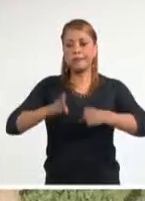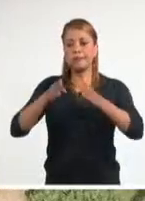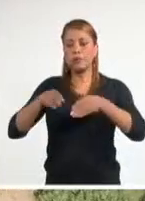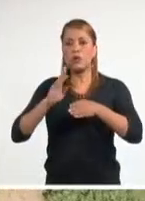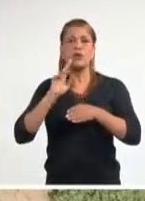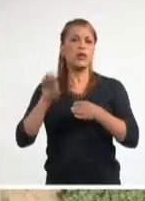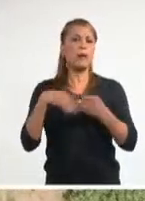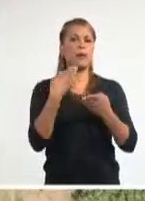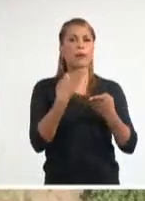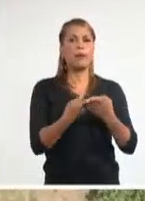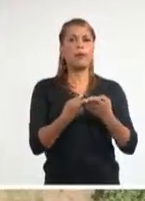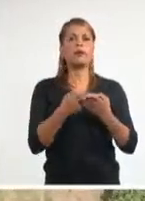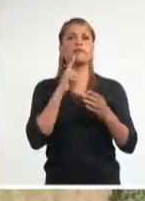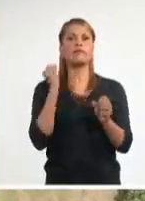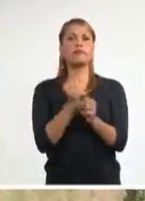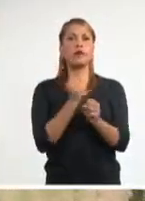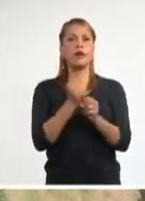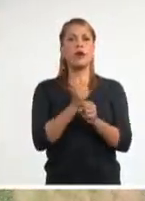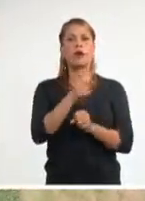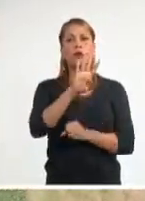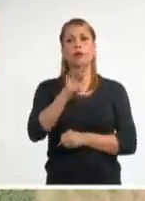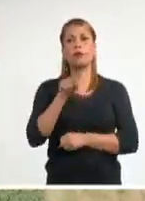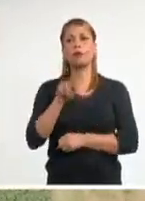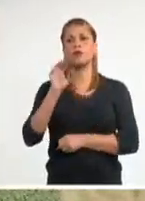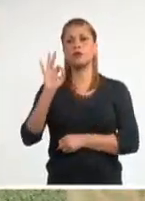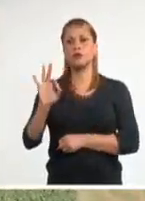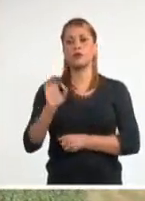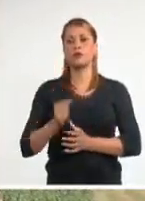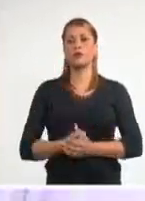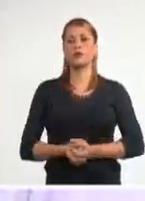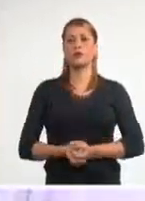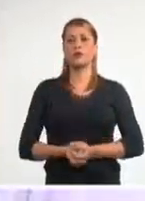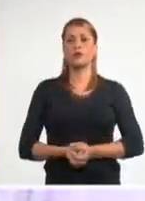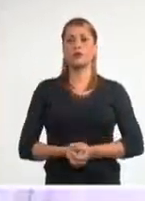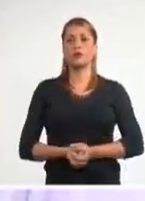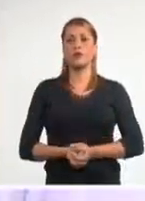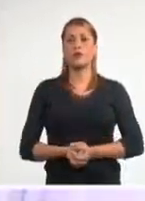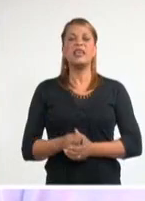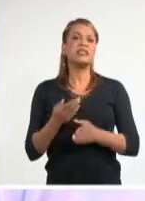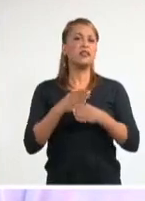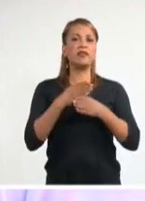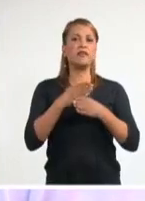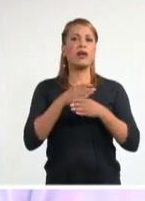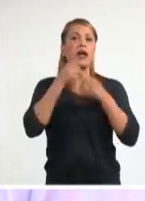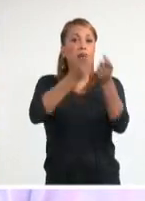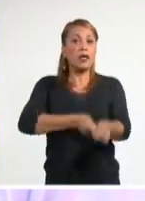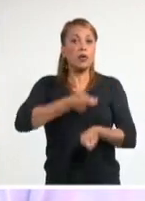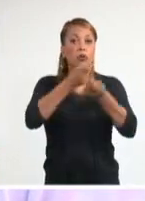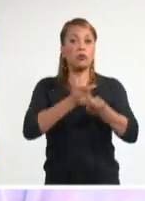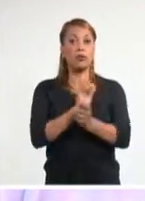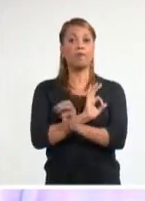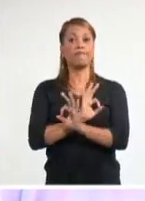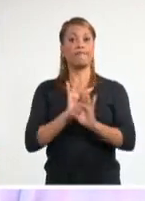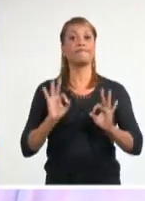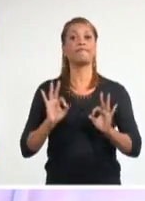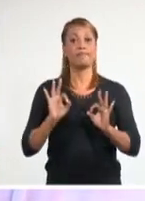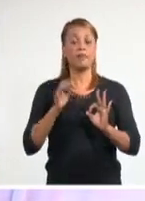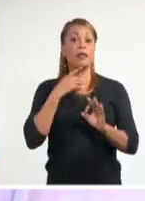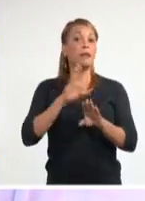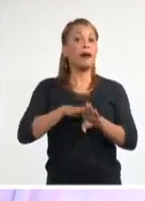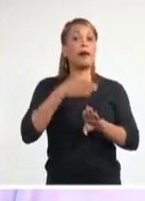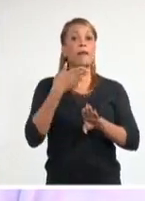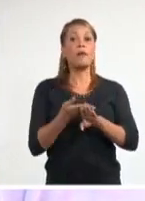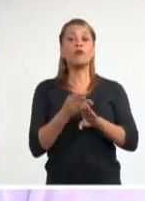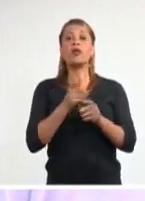propone incursionar en la agricultura 4.0. Significa poder hacer una agricultura eficiente, para poder tener una agricultura